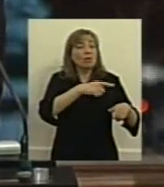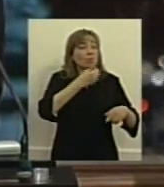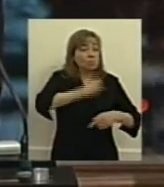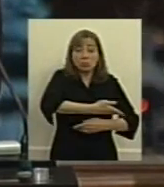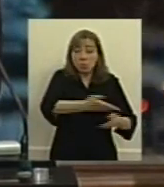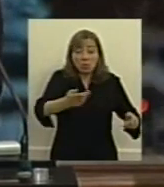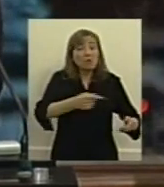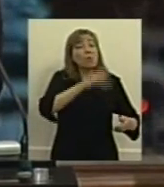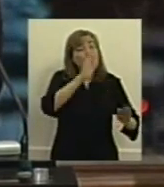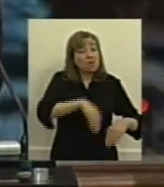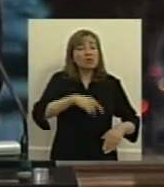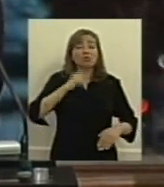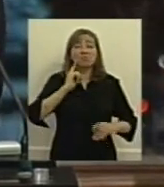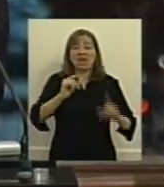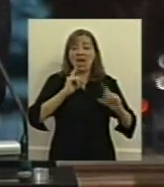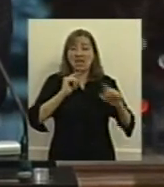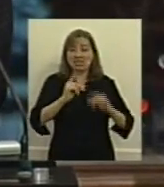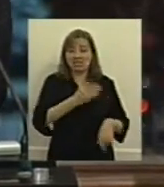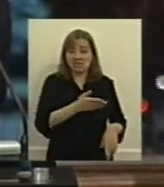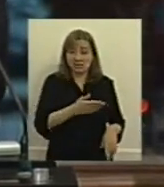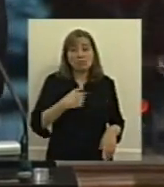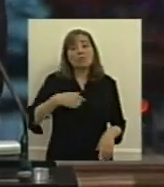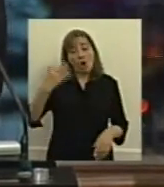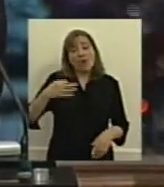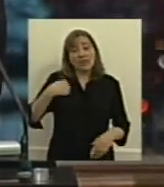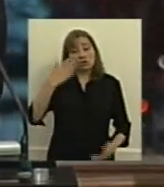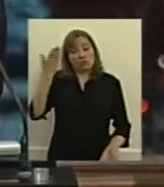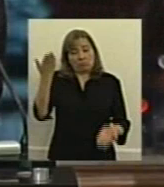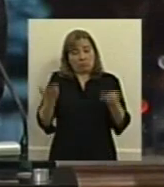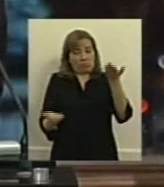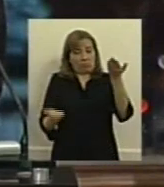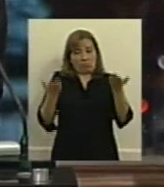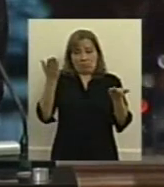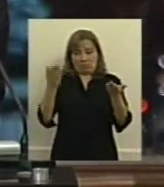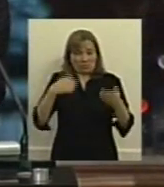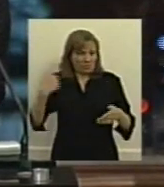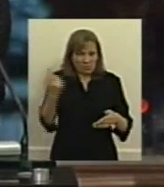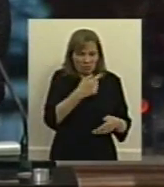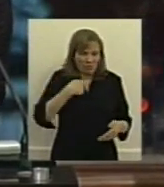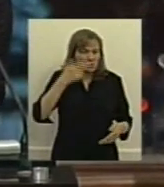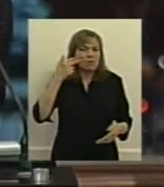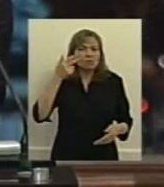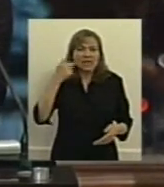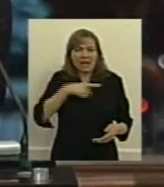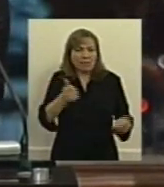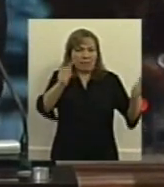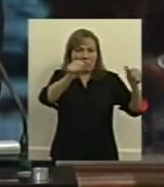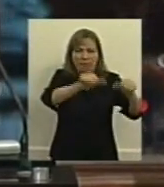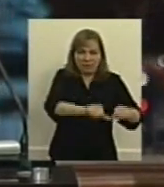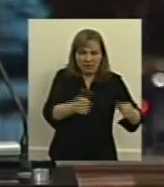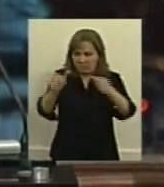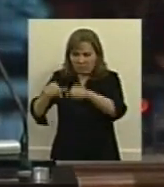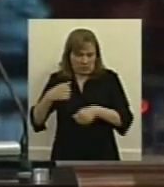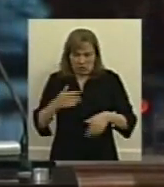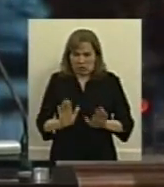que es importante tener equilibrio acá nadie va a buscar que nadie funda porque si